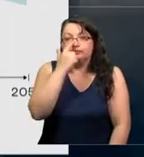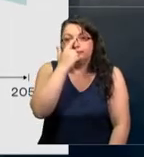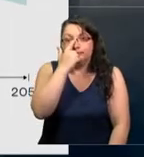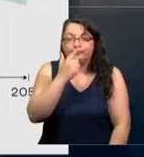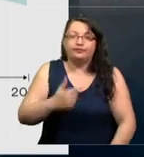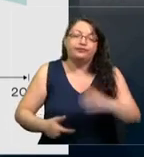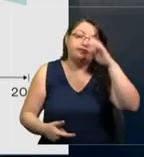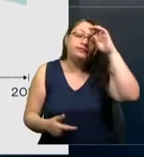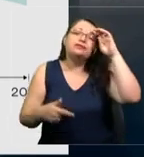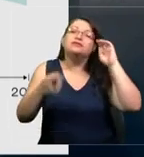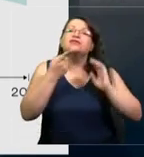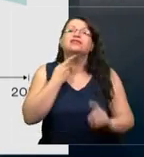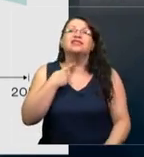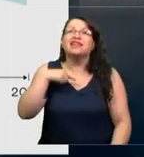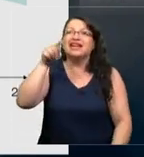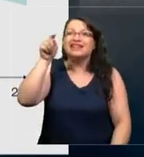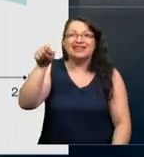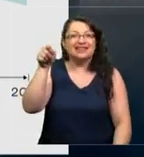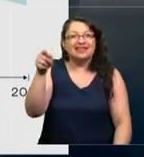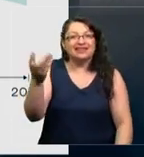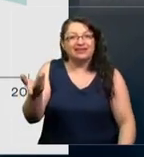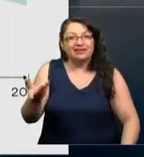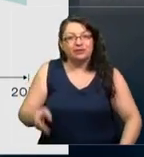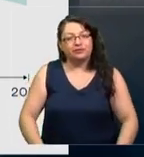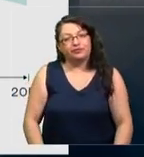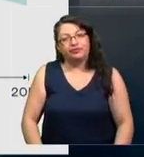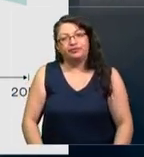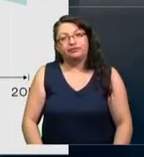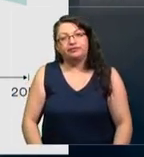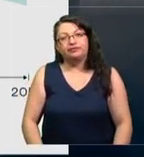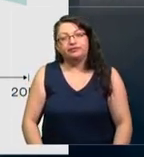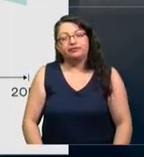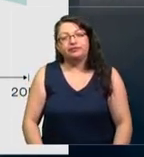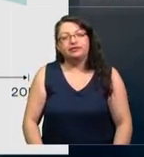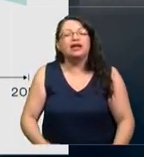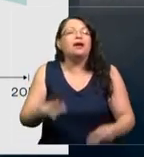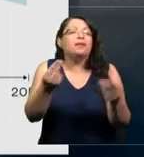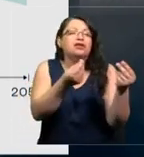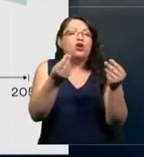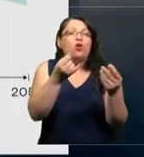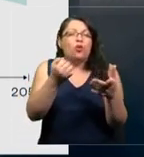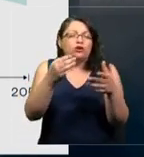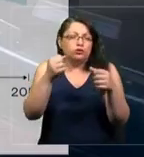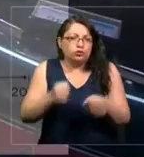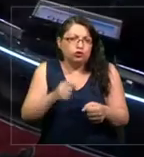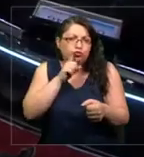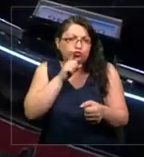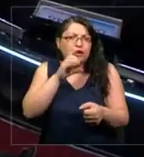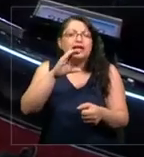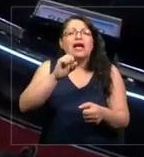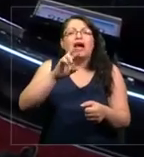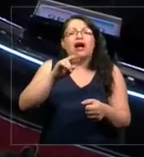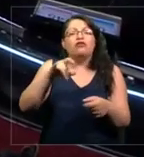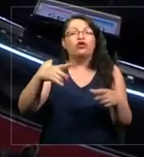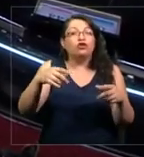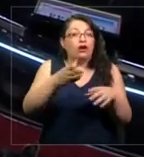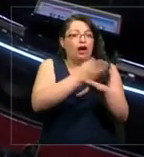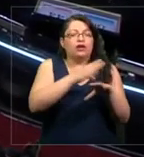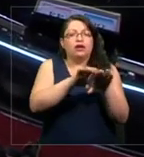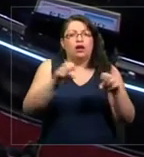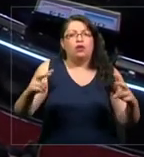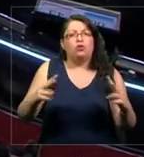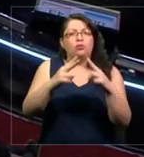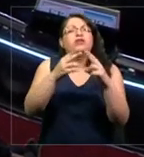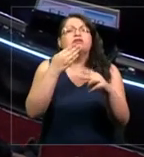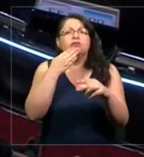Y lo interesante es este concepto de presupuesto de carbono que está en el Acuerdo de París también está en nuestras leyes